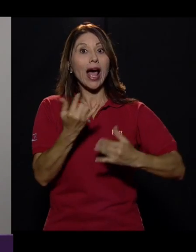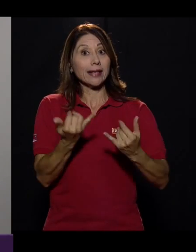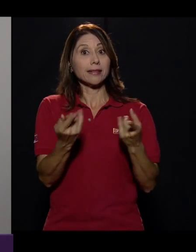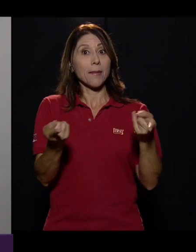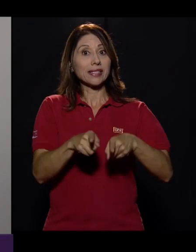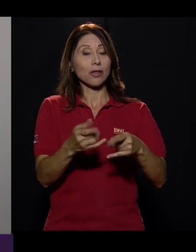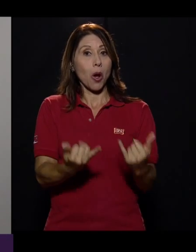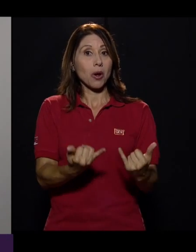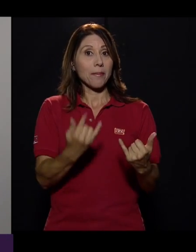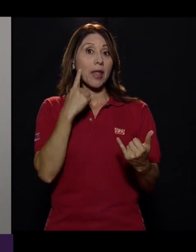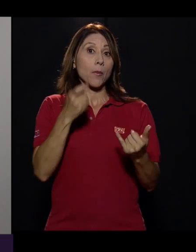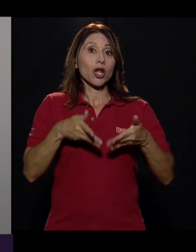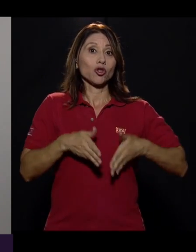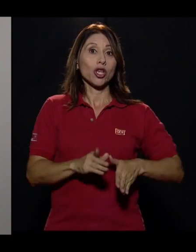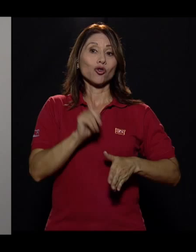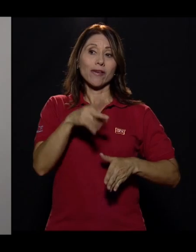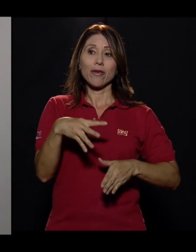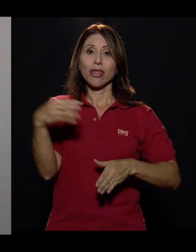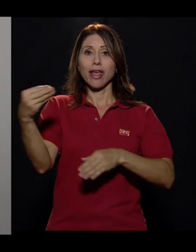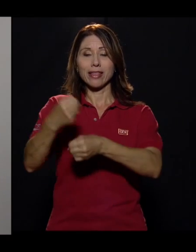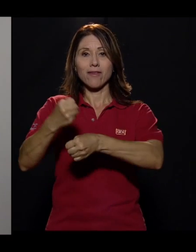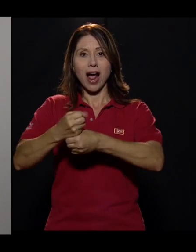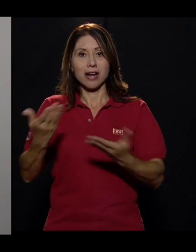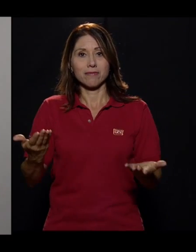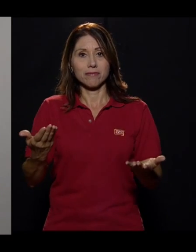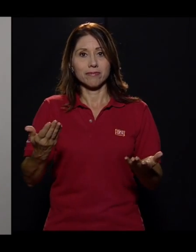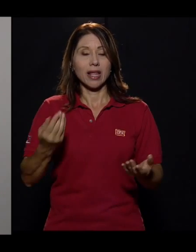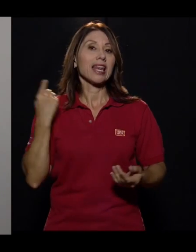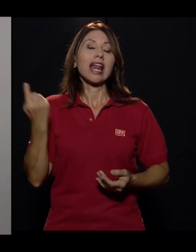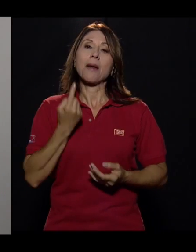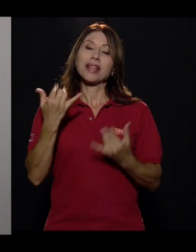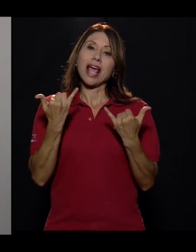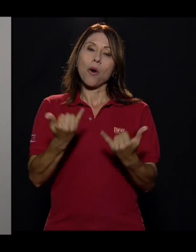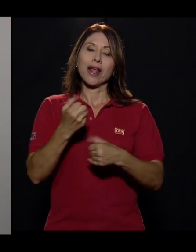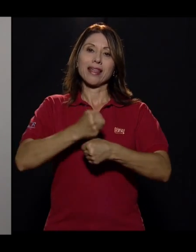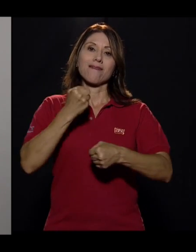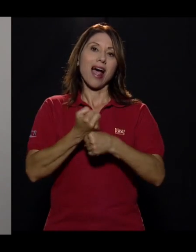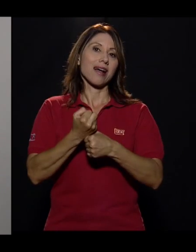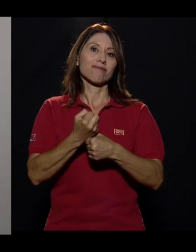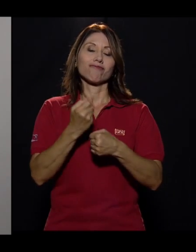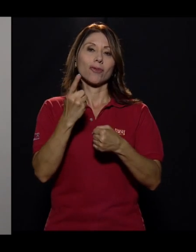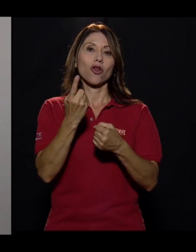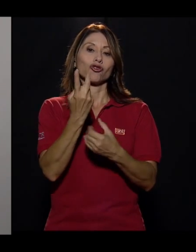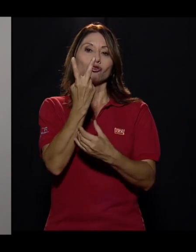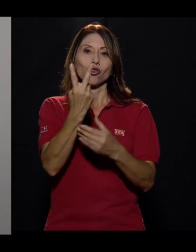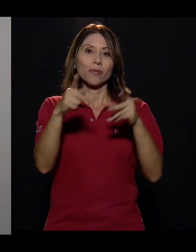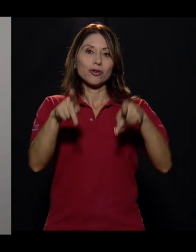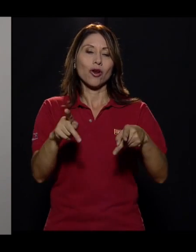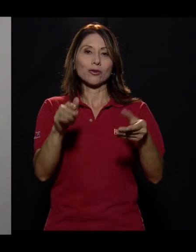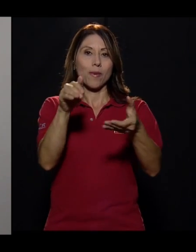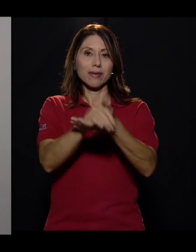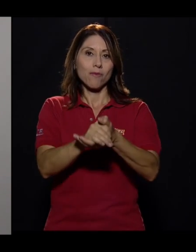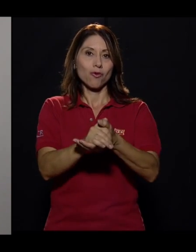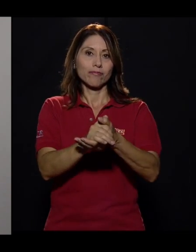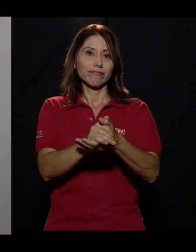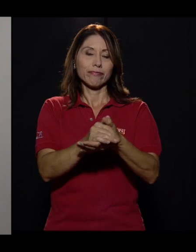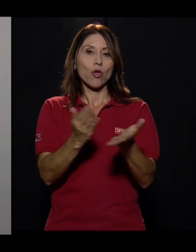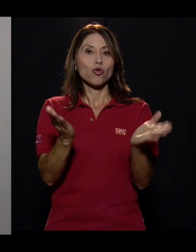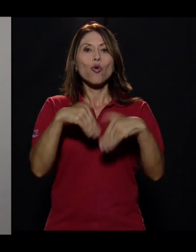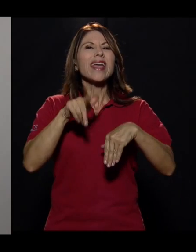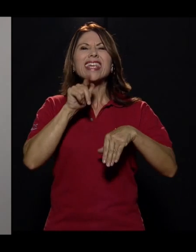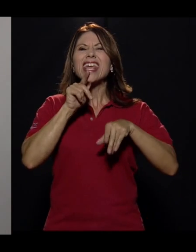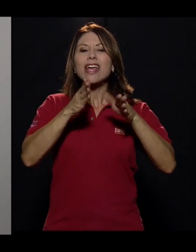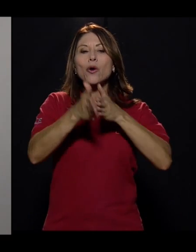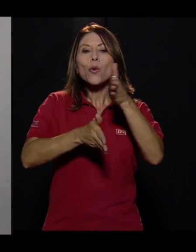porque los hijos tienen que salir a trabajar. Generalmente ahora trabajan los dos, no hay quien lo cuide, entonces